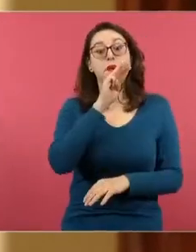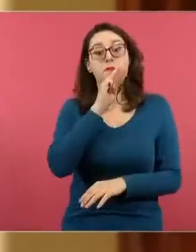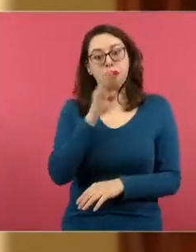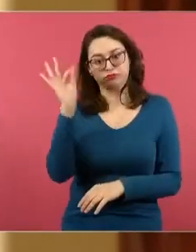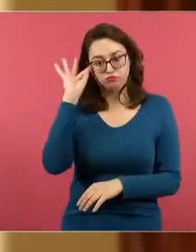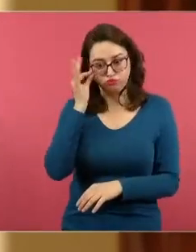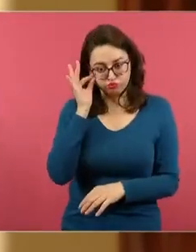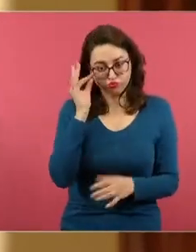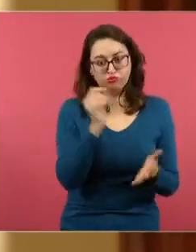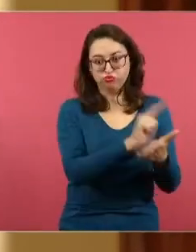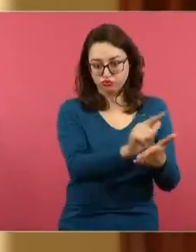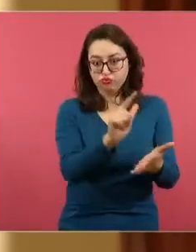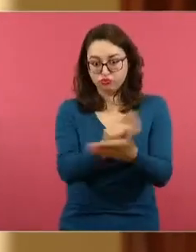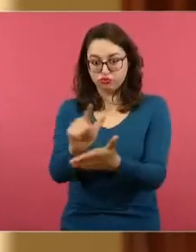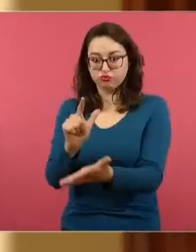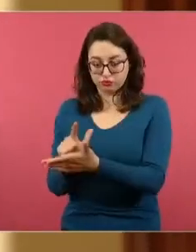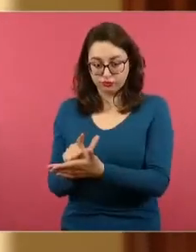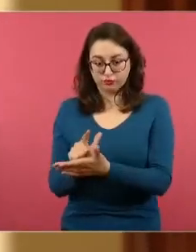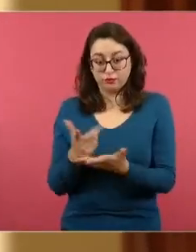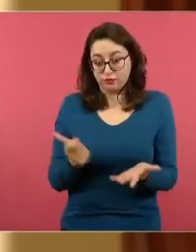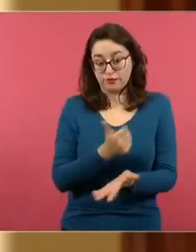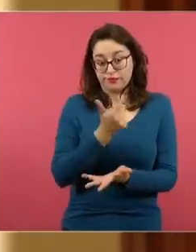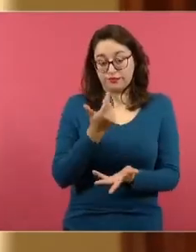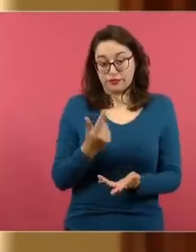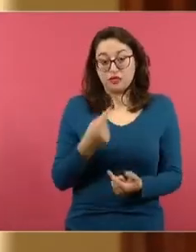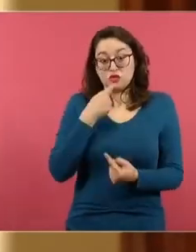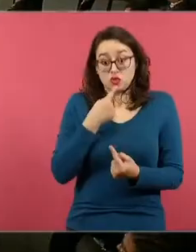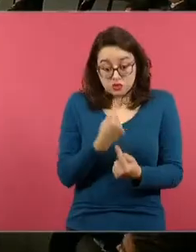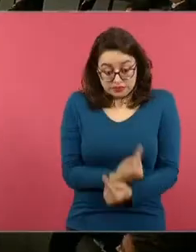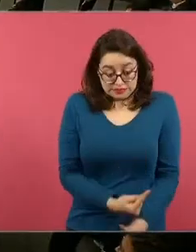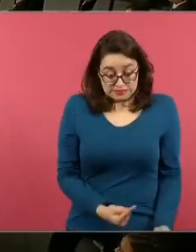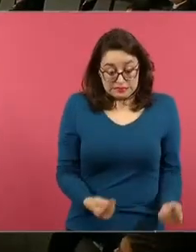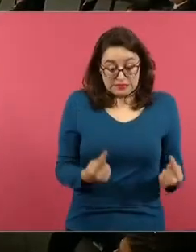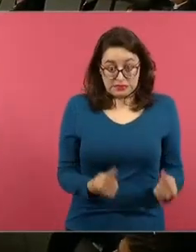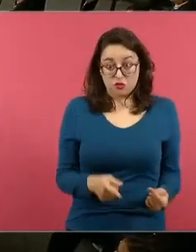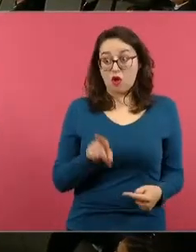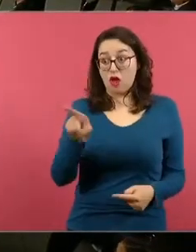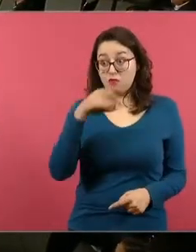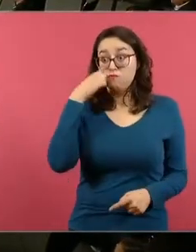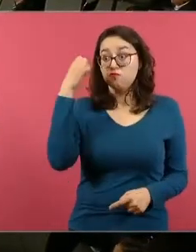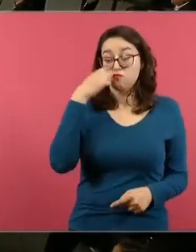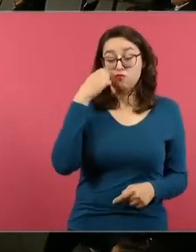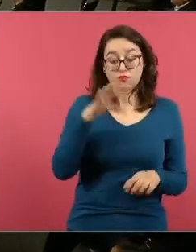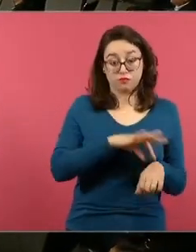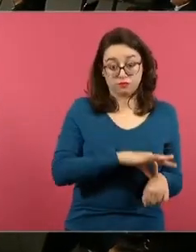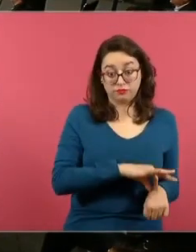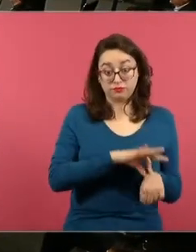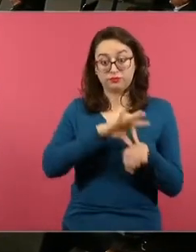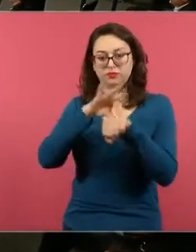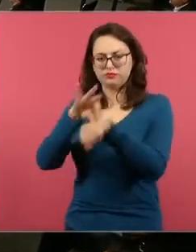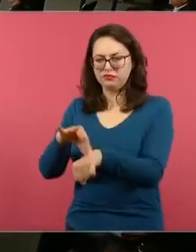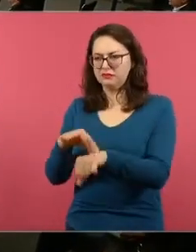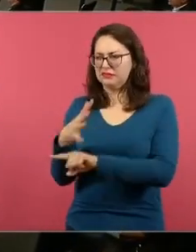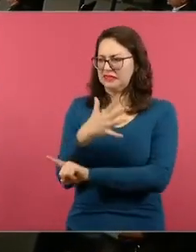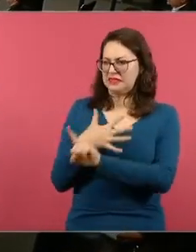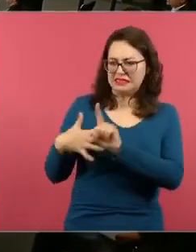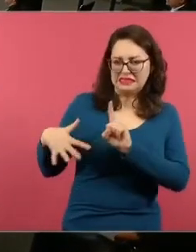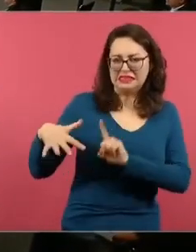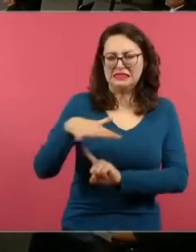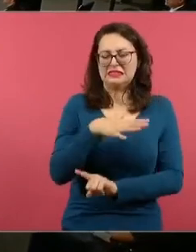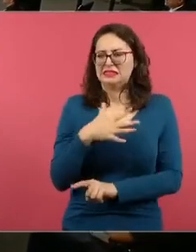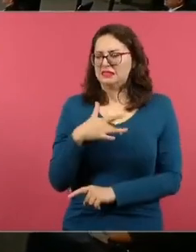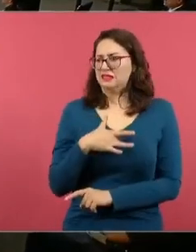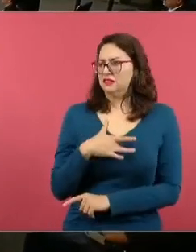las casas. En razón a eso, los pequeños acuden a la escuela y obviamente empiezan a tener una situación de